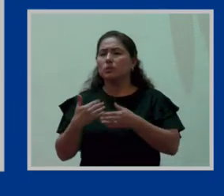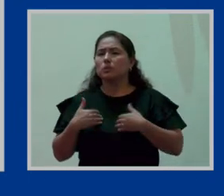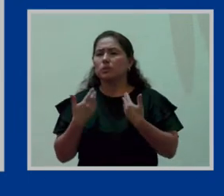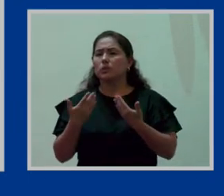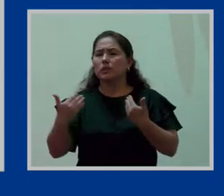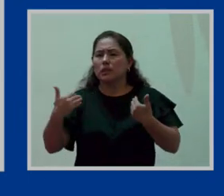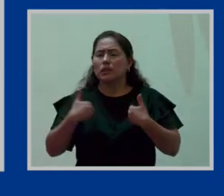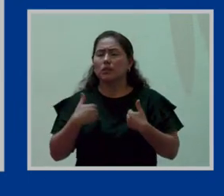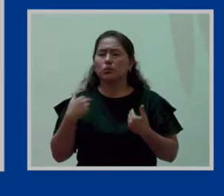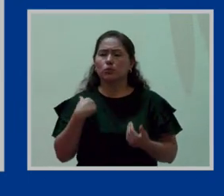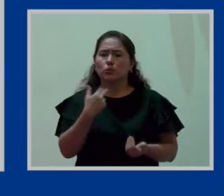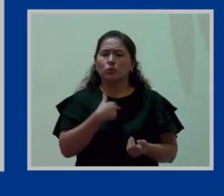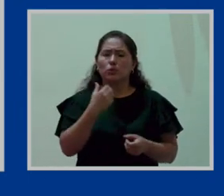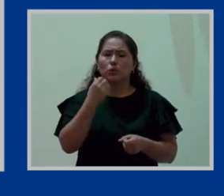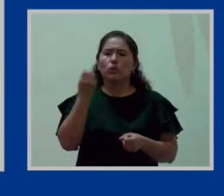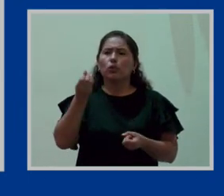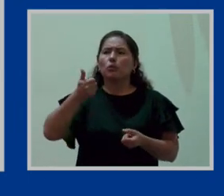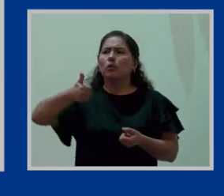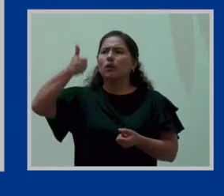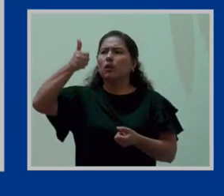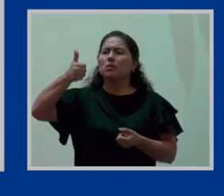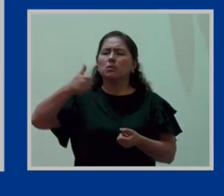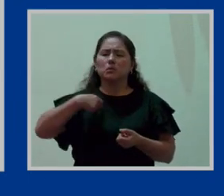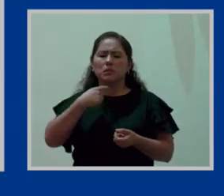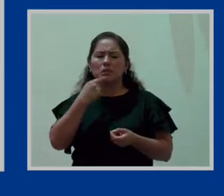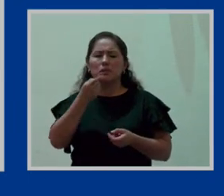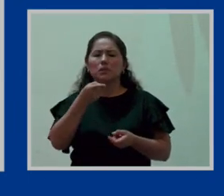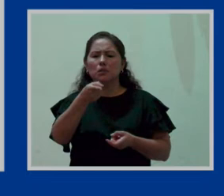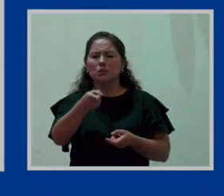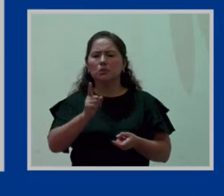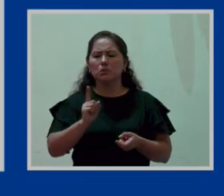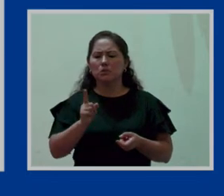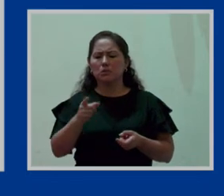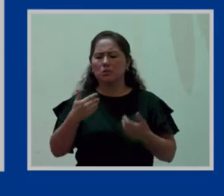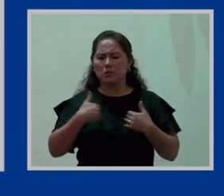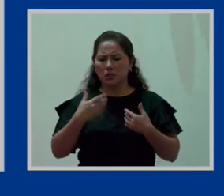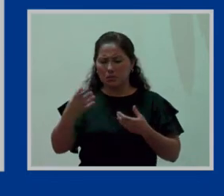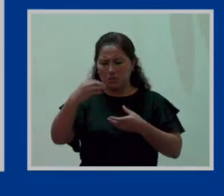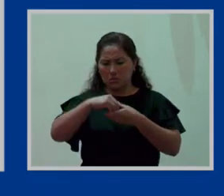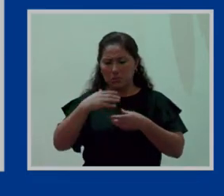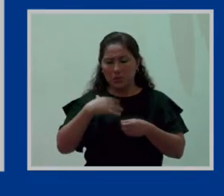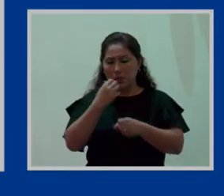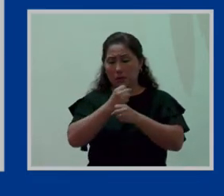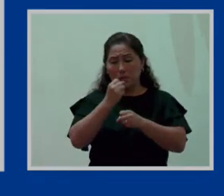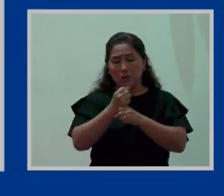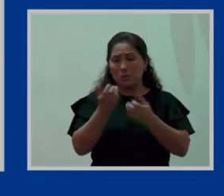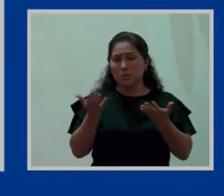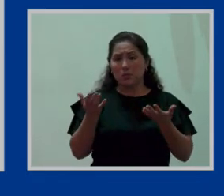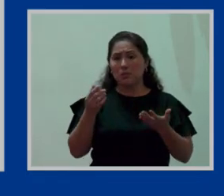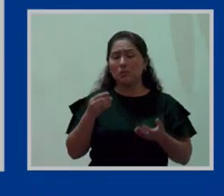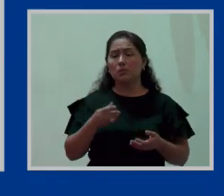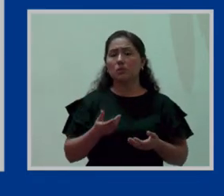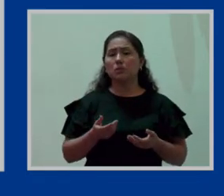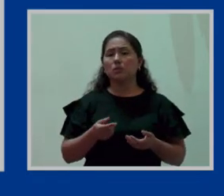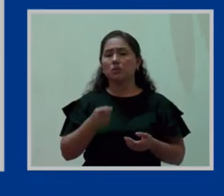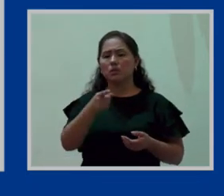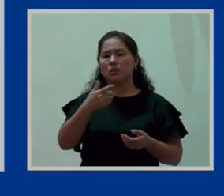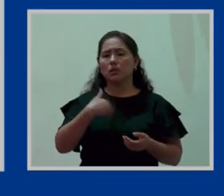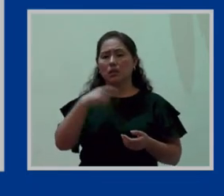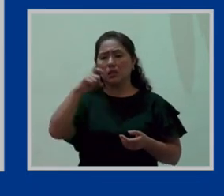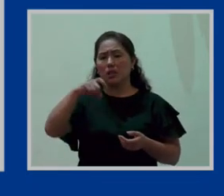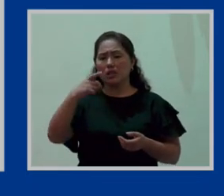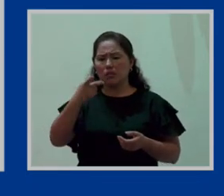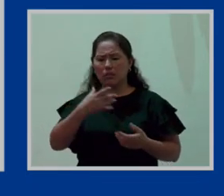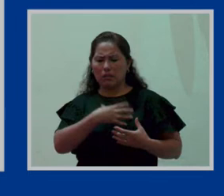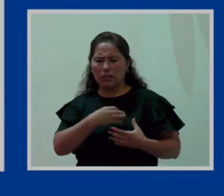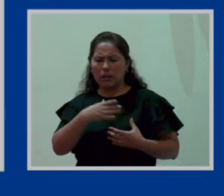tendríamos nosotros como empleadores para decirle tú como no tienes vínculo laboral y por más que tienes la necesidad